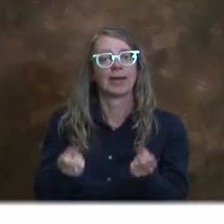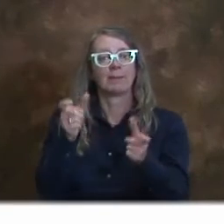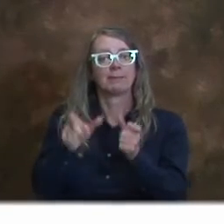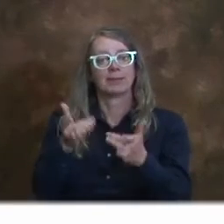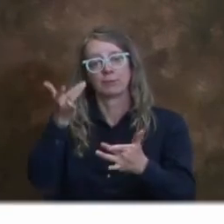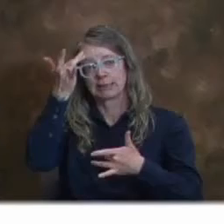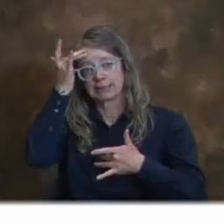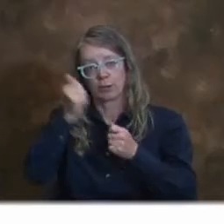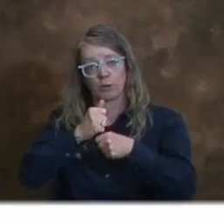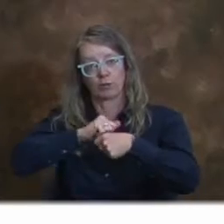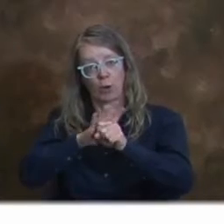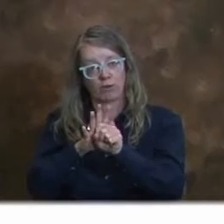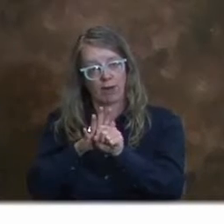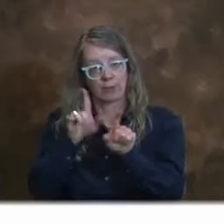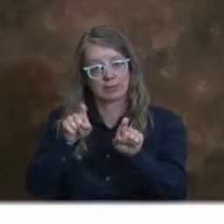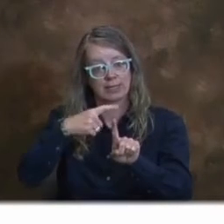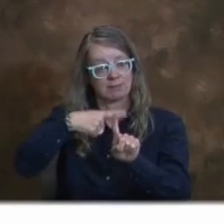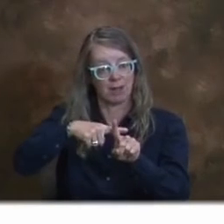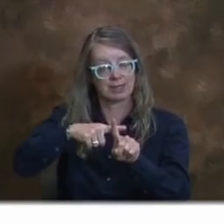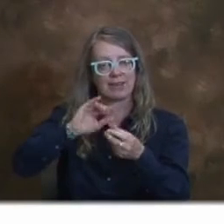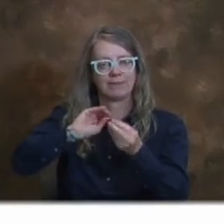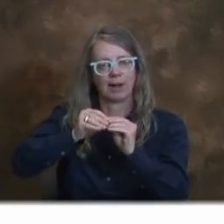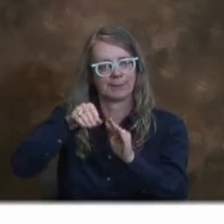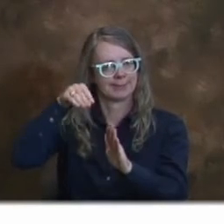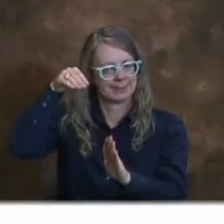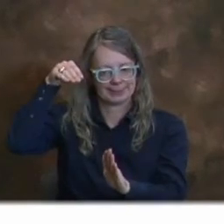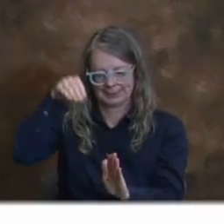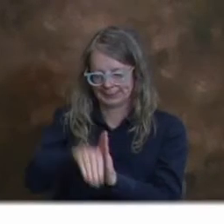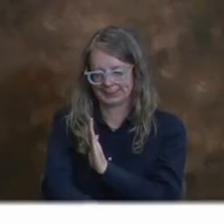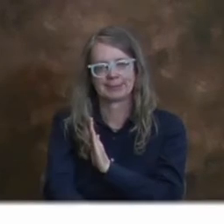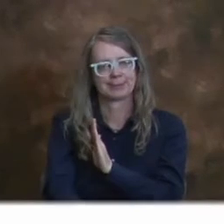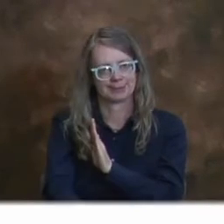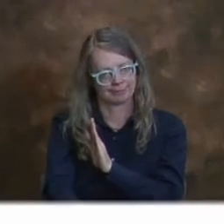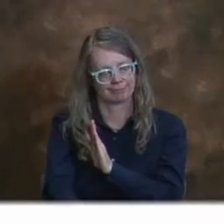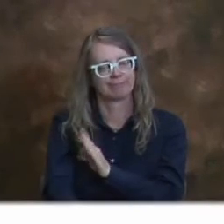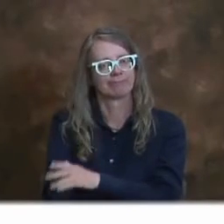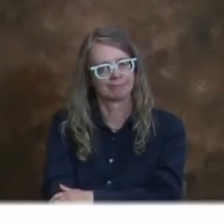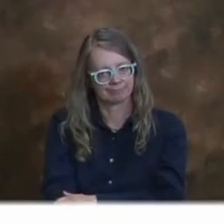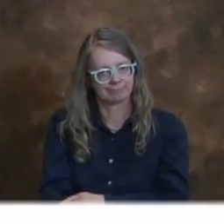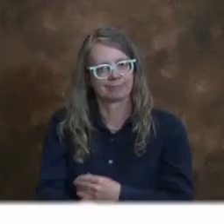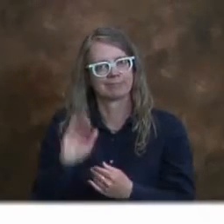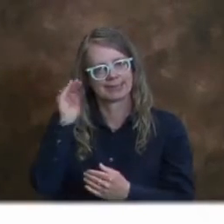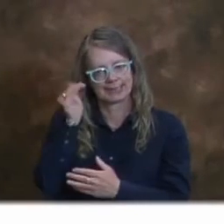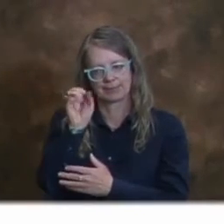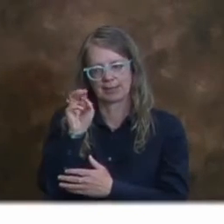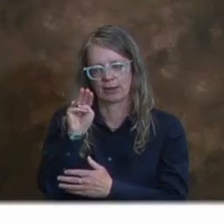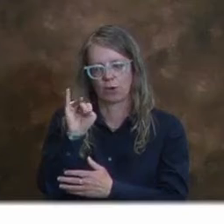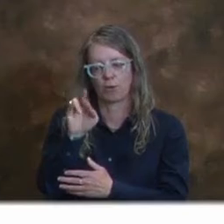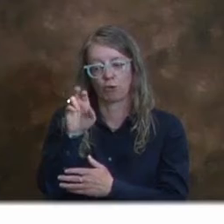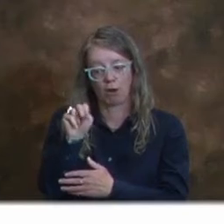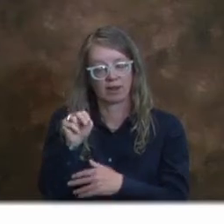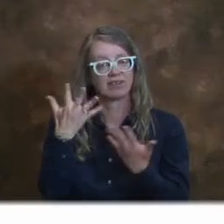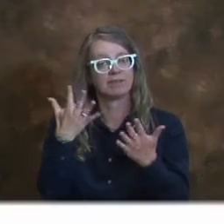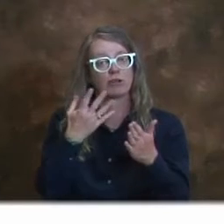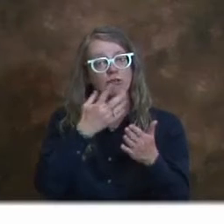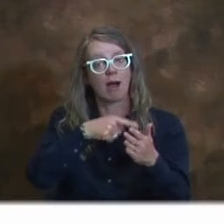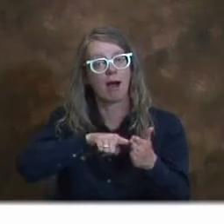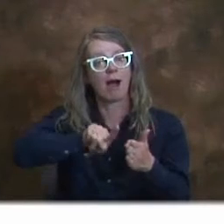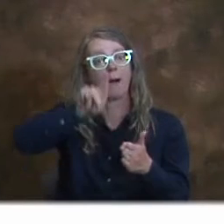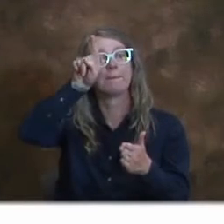descenso de los casos, la transmisión y hospitalizaciones. Parece que estamos viendo un descenso del